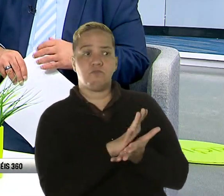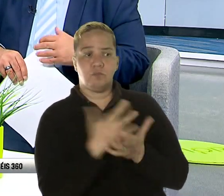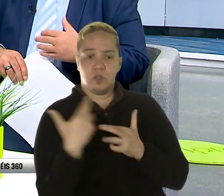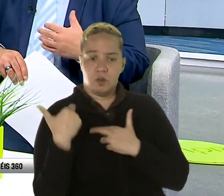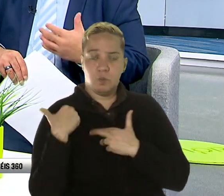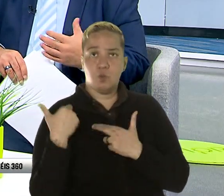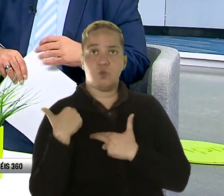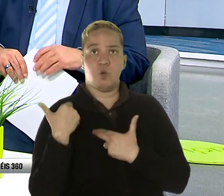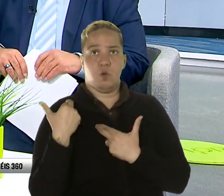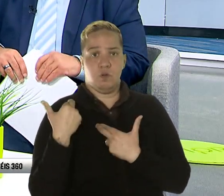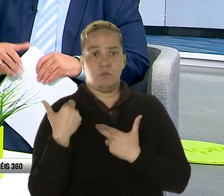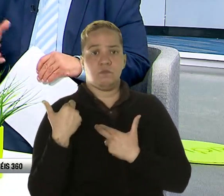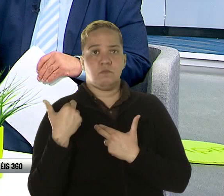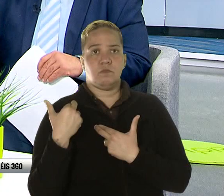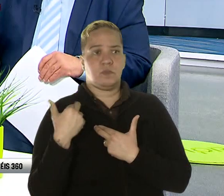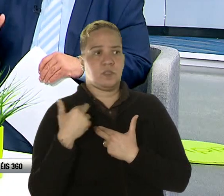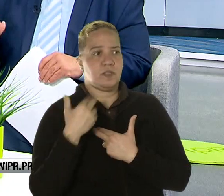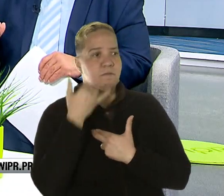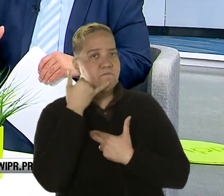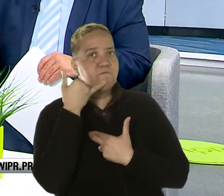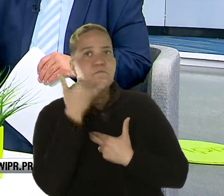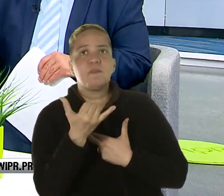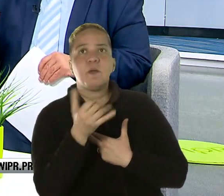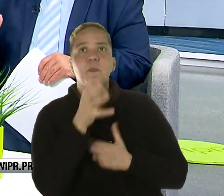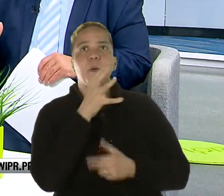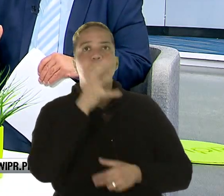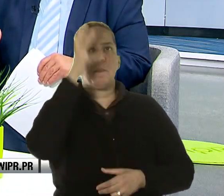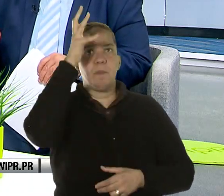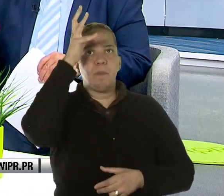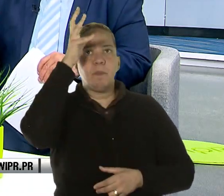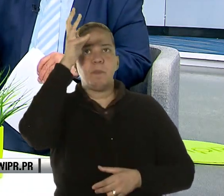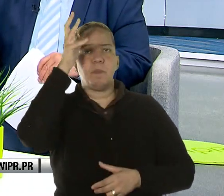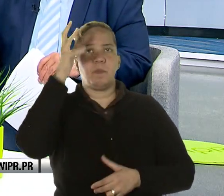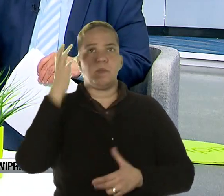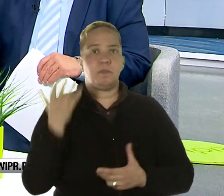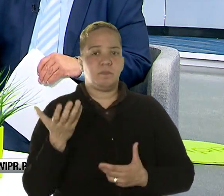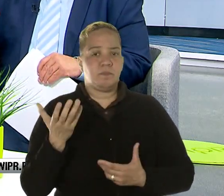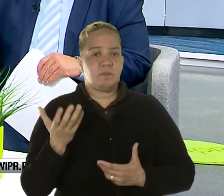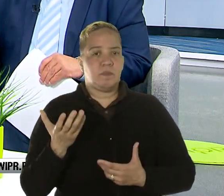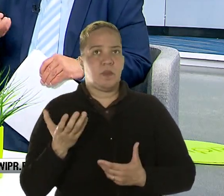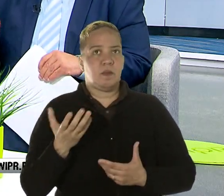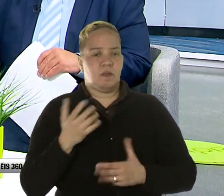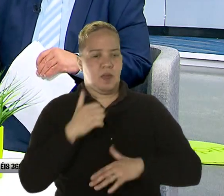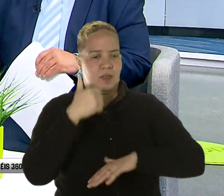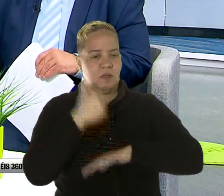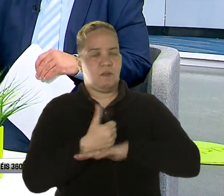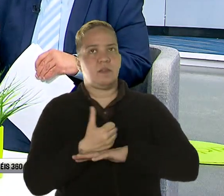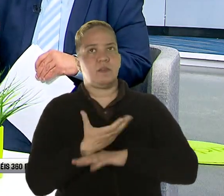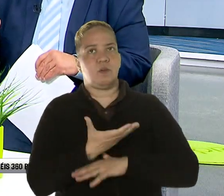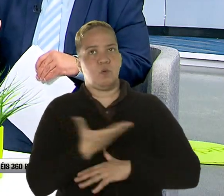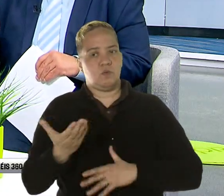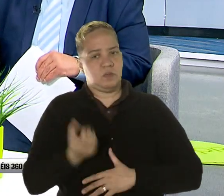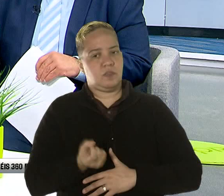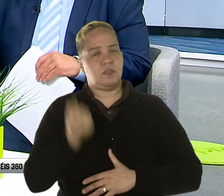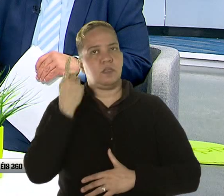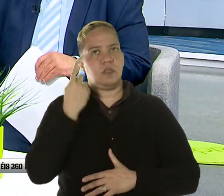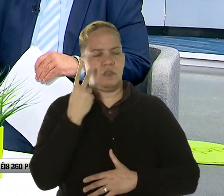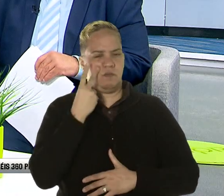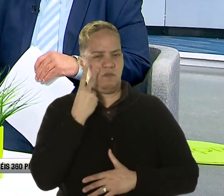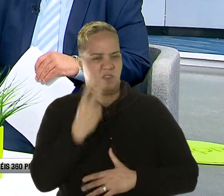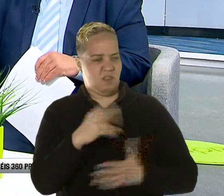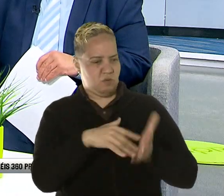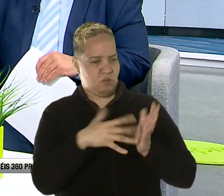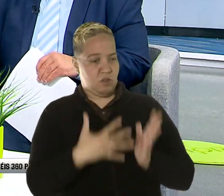o es parte de la responsabilidad llamar a los padres a reunirlos para establecer elementos que entiendes que ve un